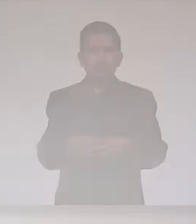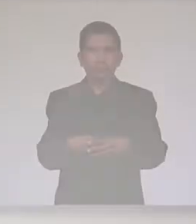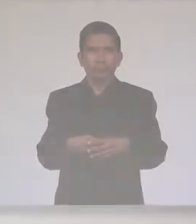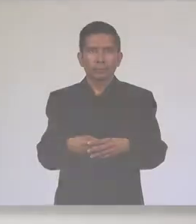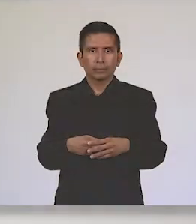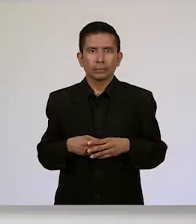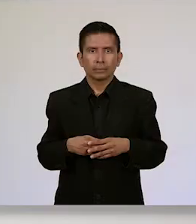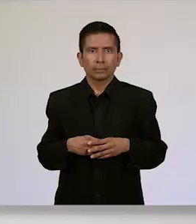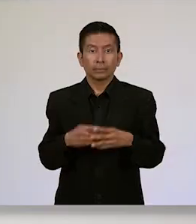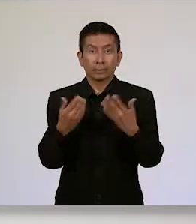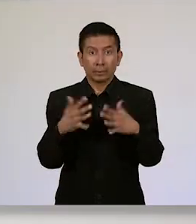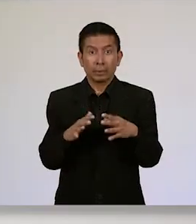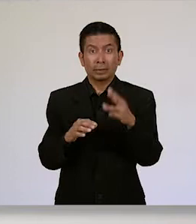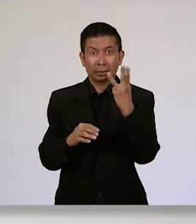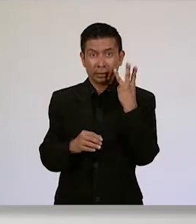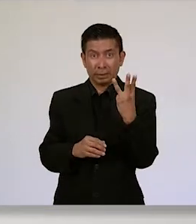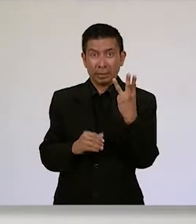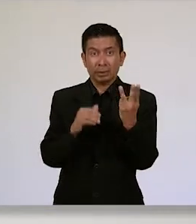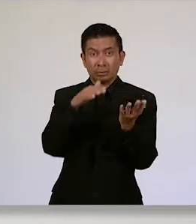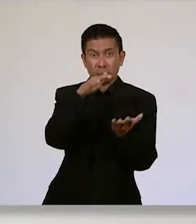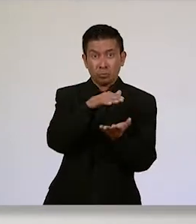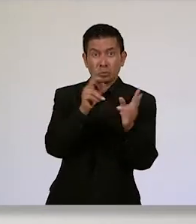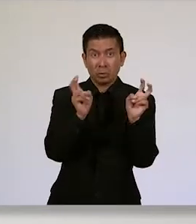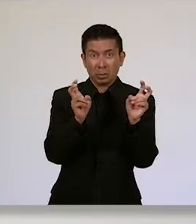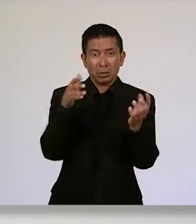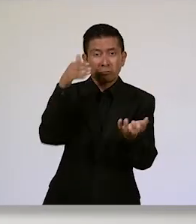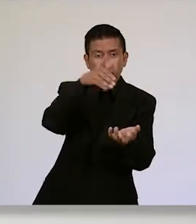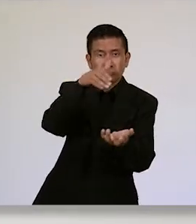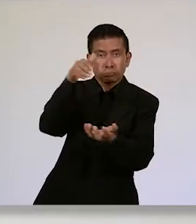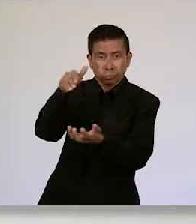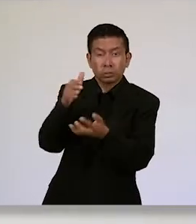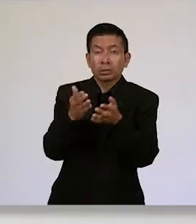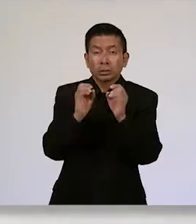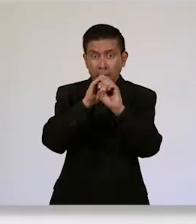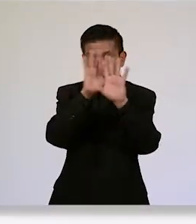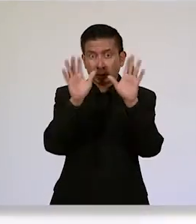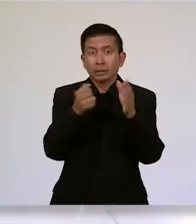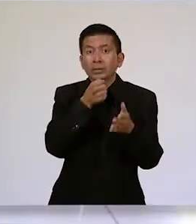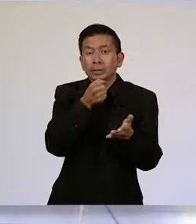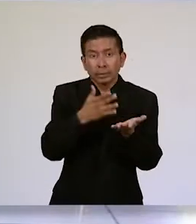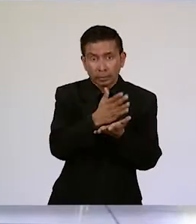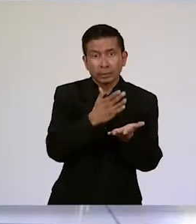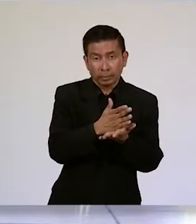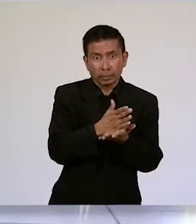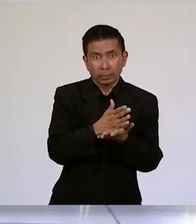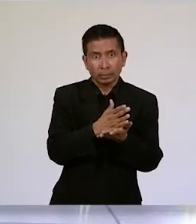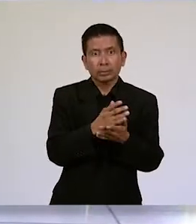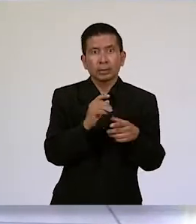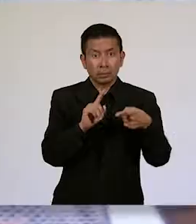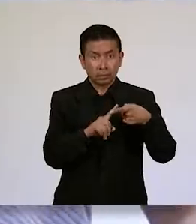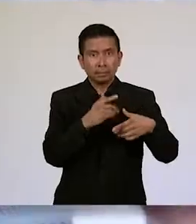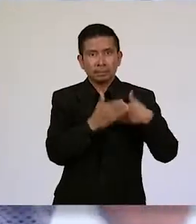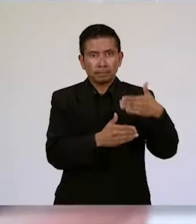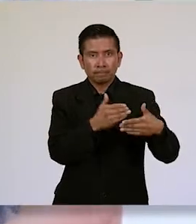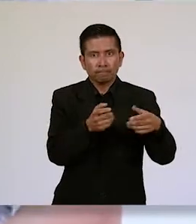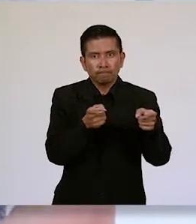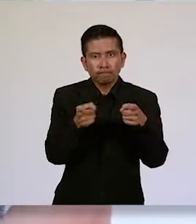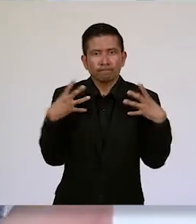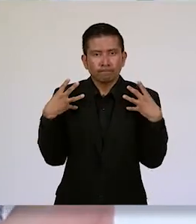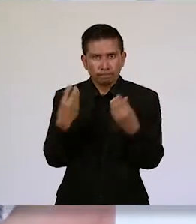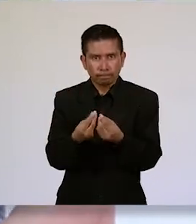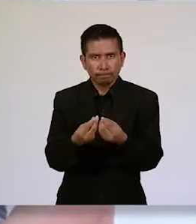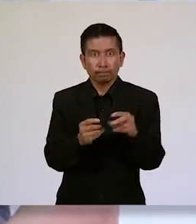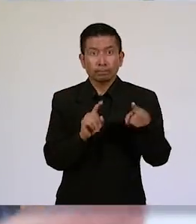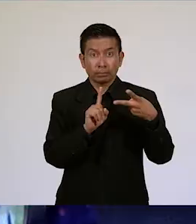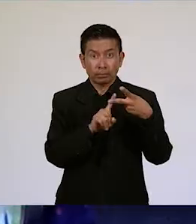Se brindan tres módulos de capacitación sobre transparencia y acceso a información, mecanismos de Contraloría Social,